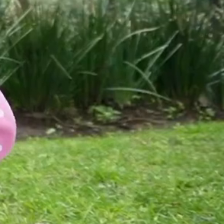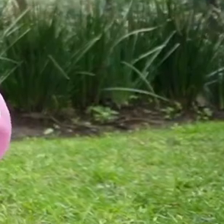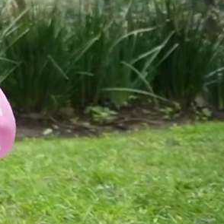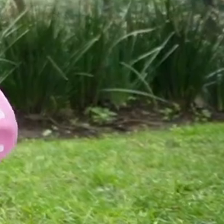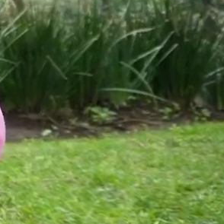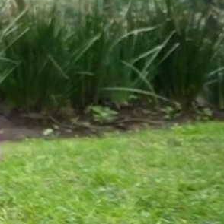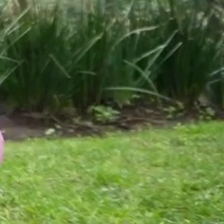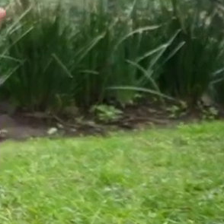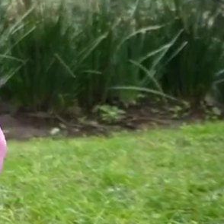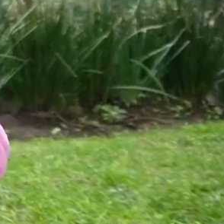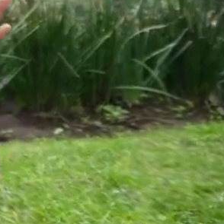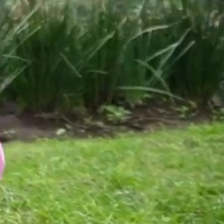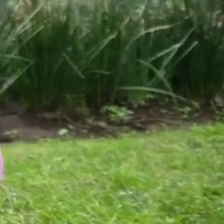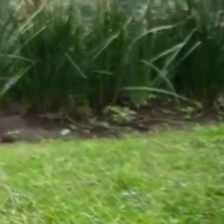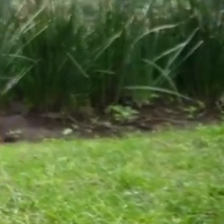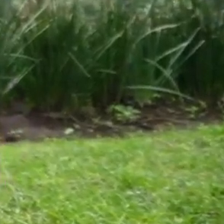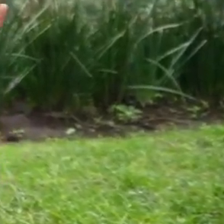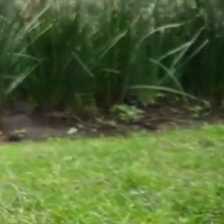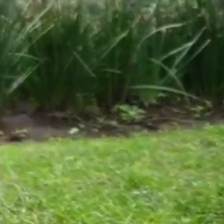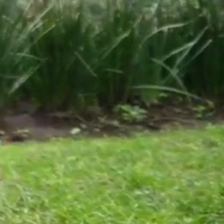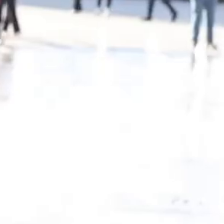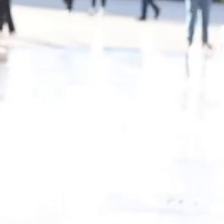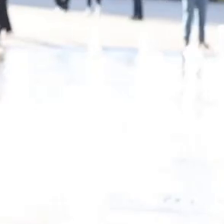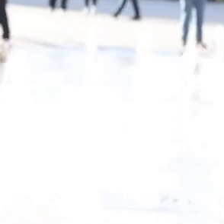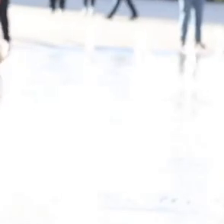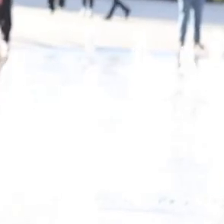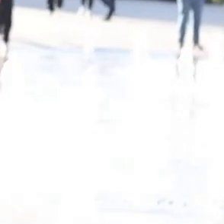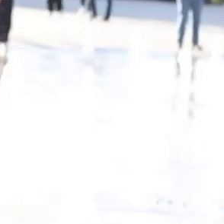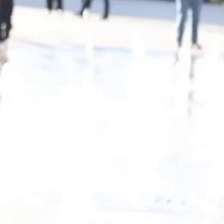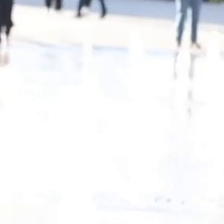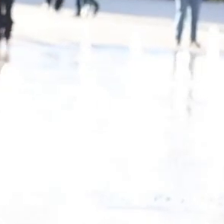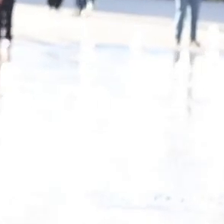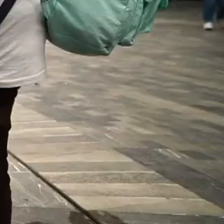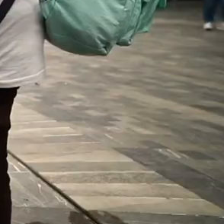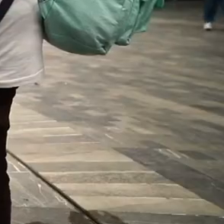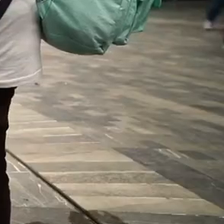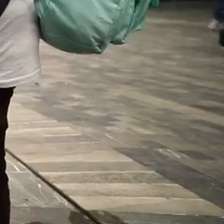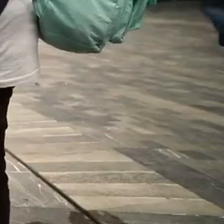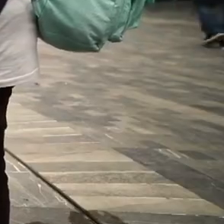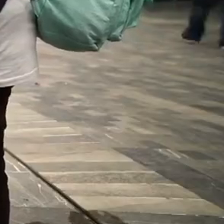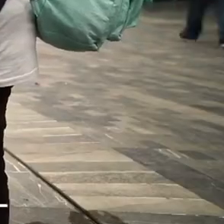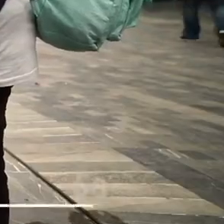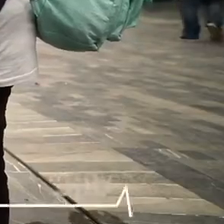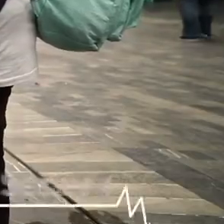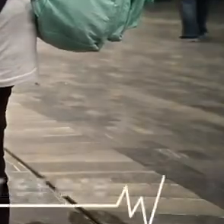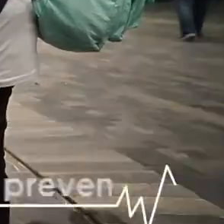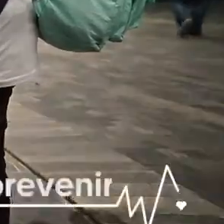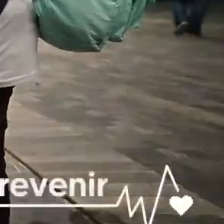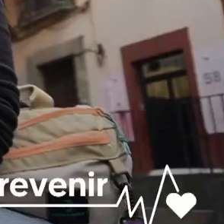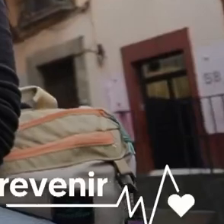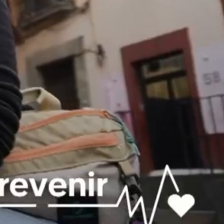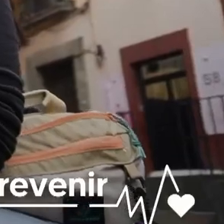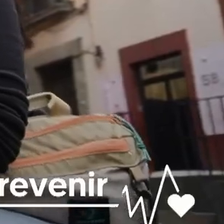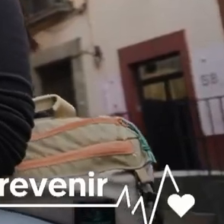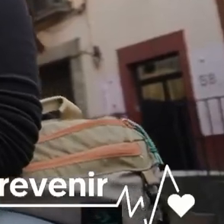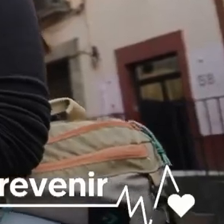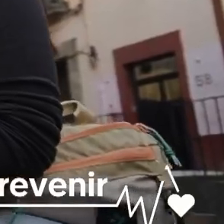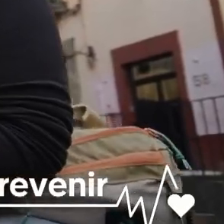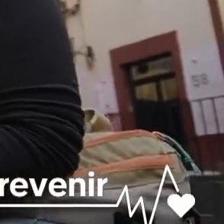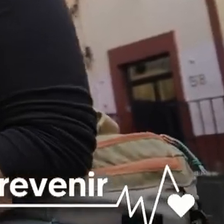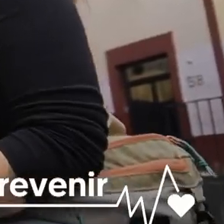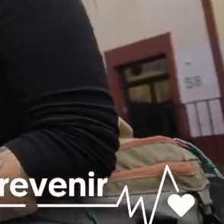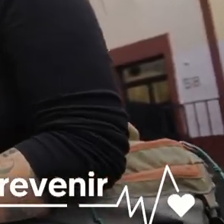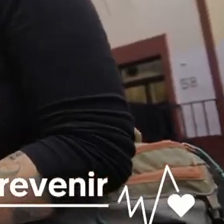Todas las personas tenemos derecho a una vida saludable y para cuidarnos mejor saber es prevenir.